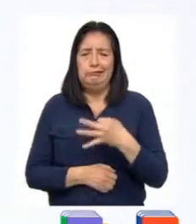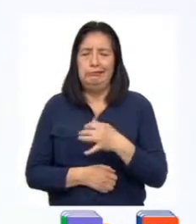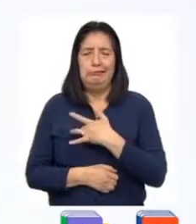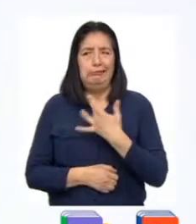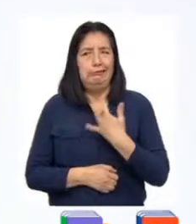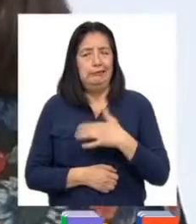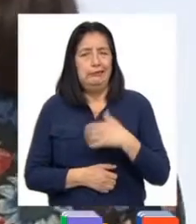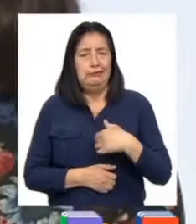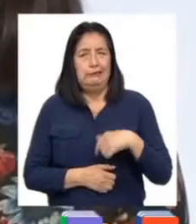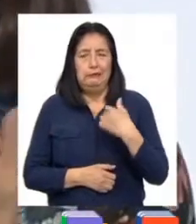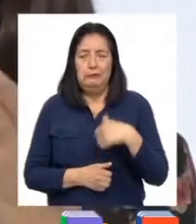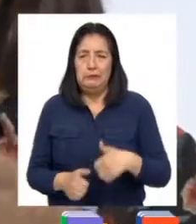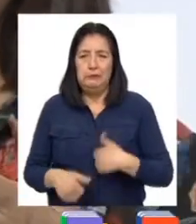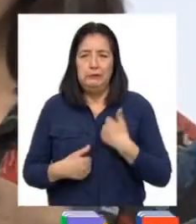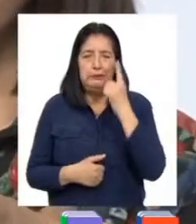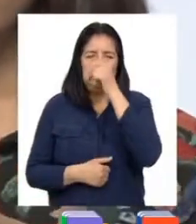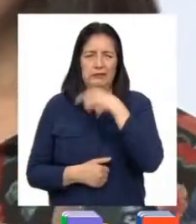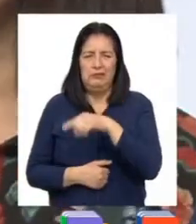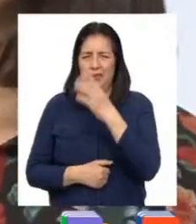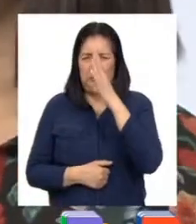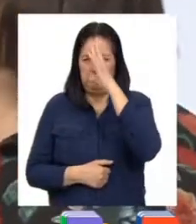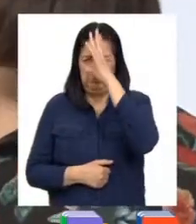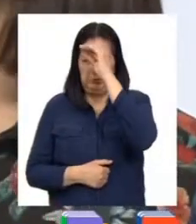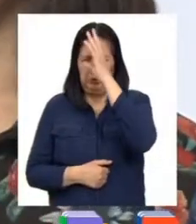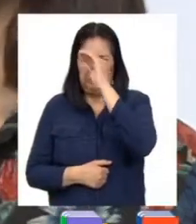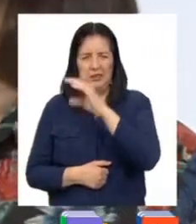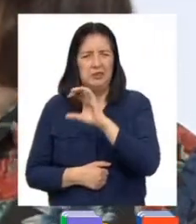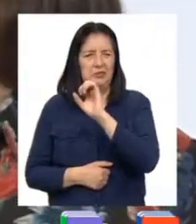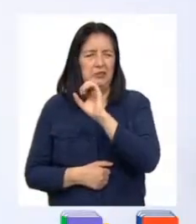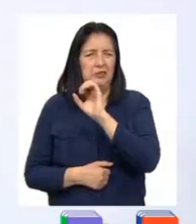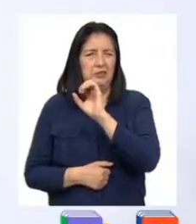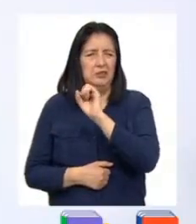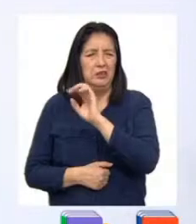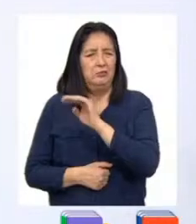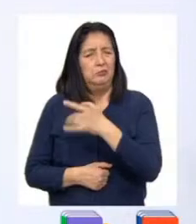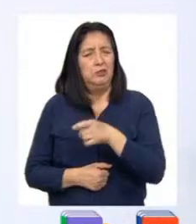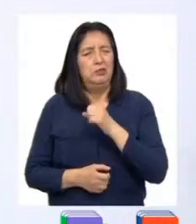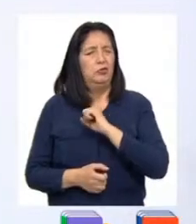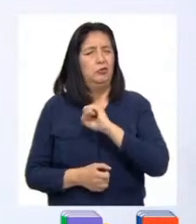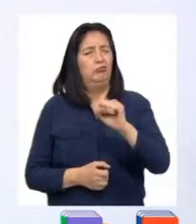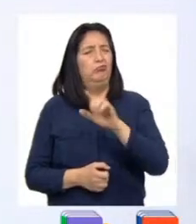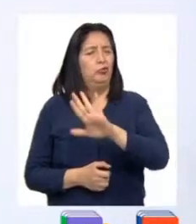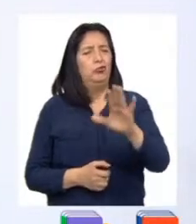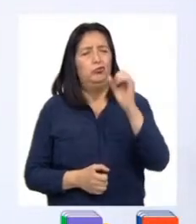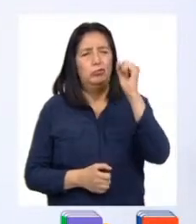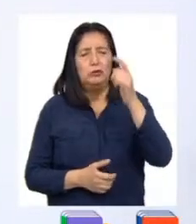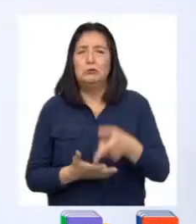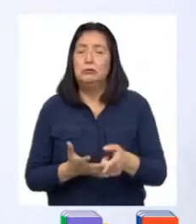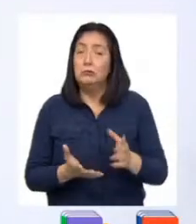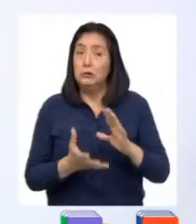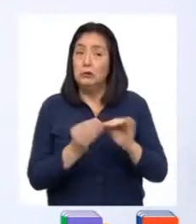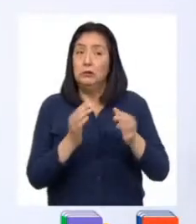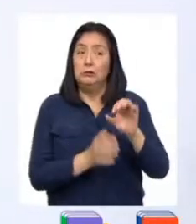muy difícil. Este chico, Samuel, sin duda atentó contra sus derechos. La historia de Clara, Pati, es solo